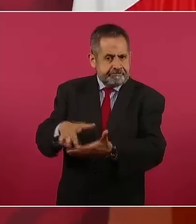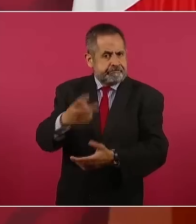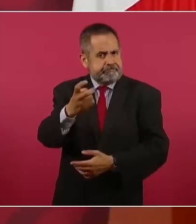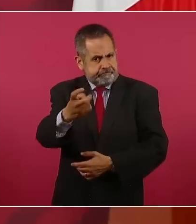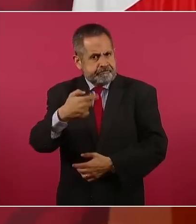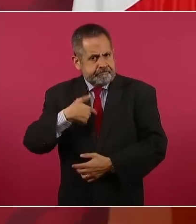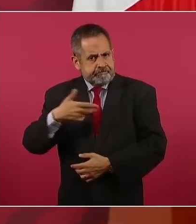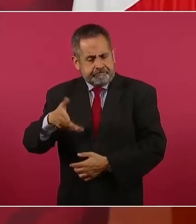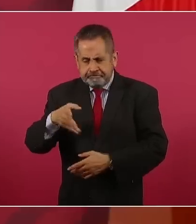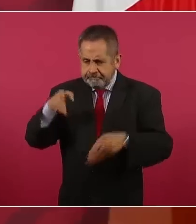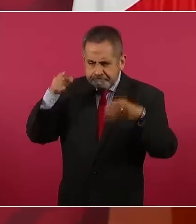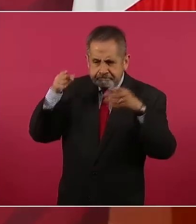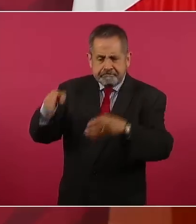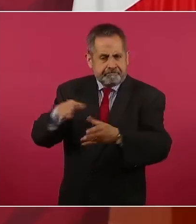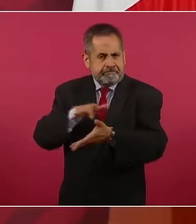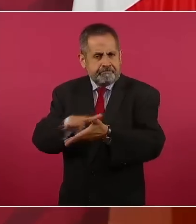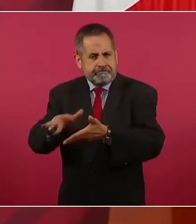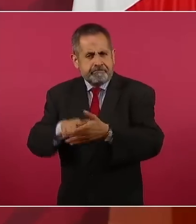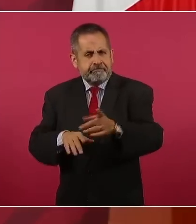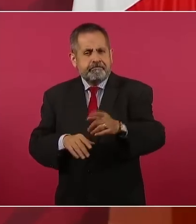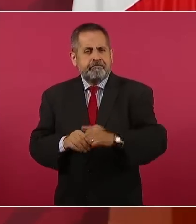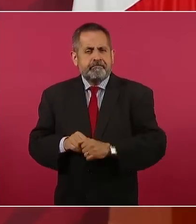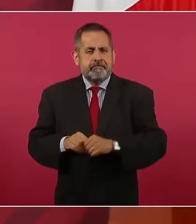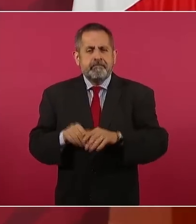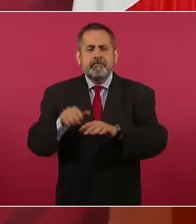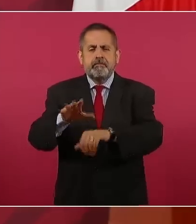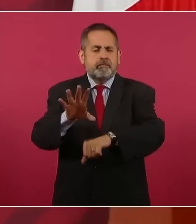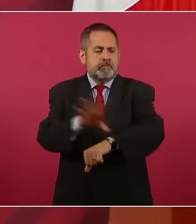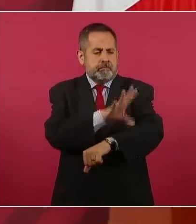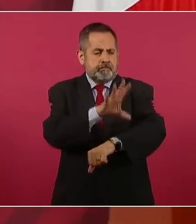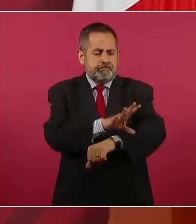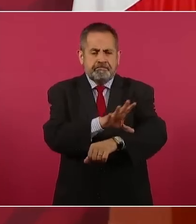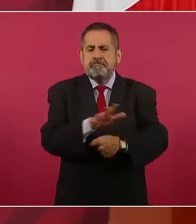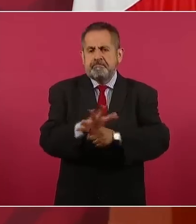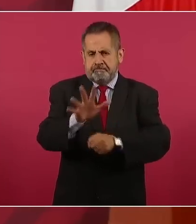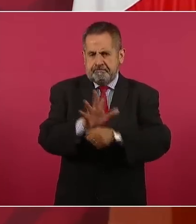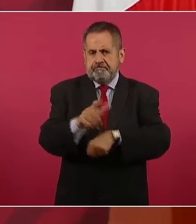haciendo. En el caso de energético nos dio tiempo,